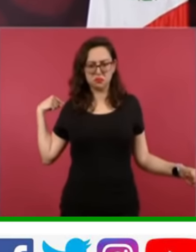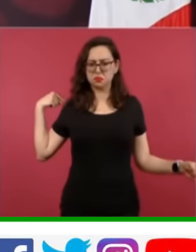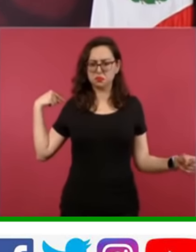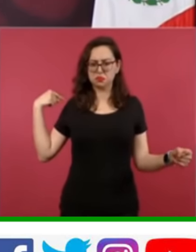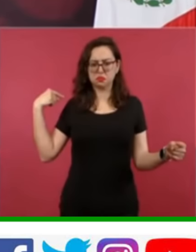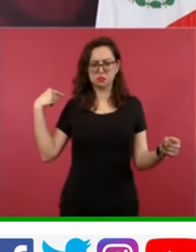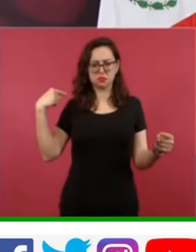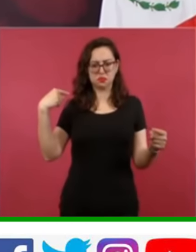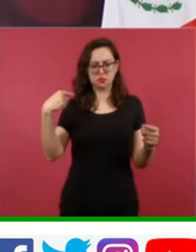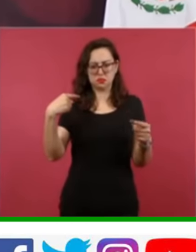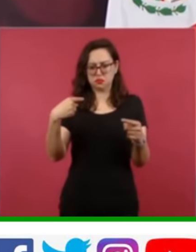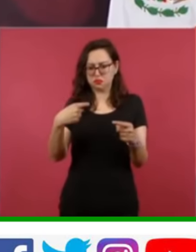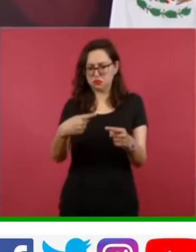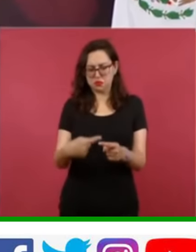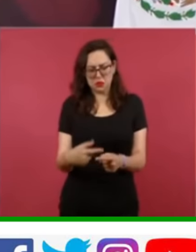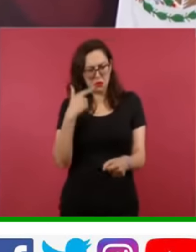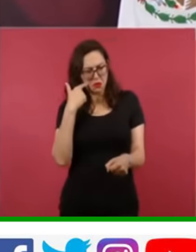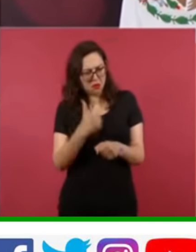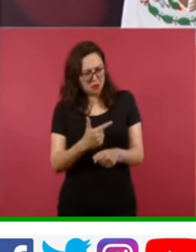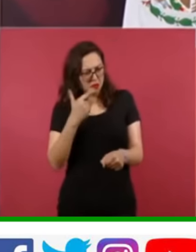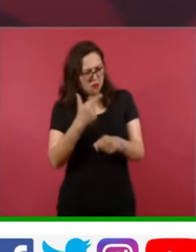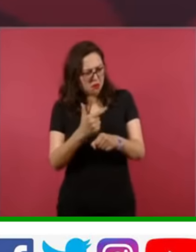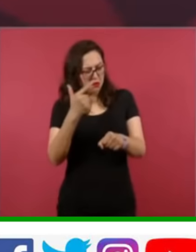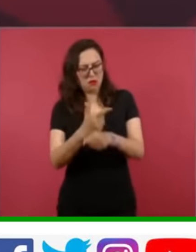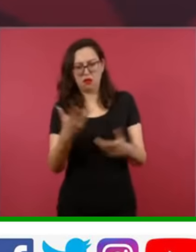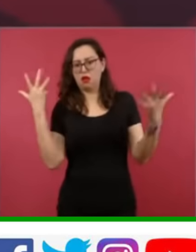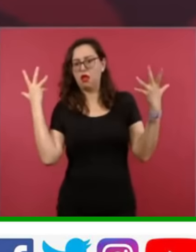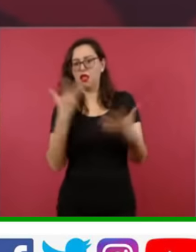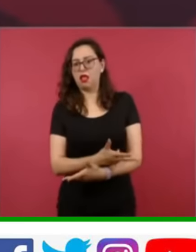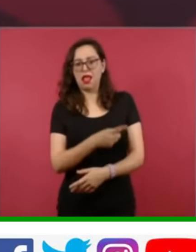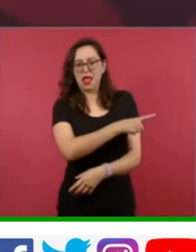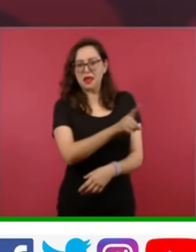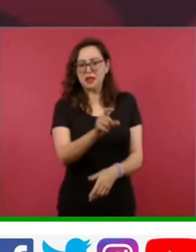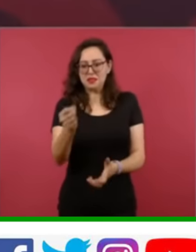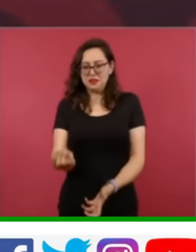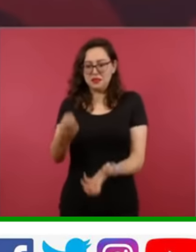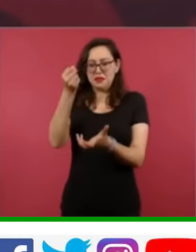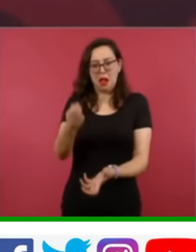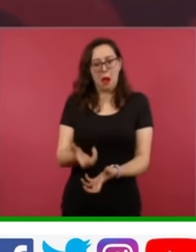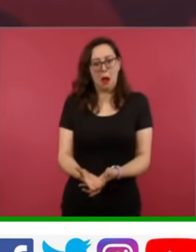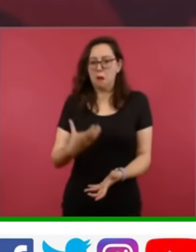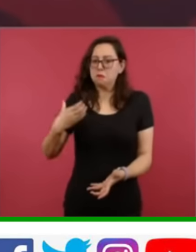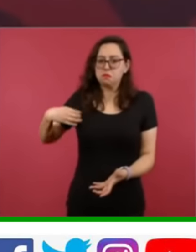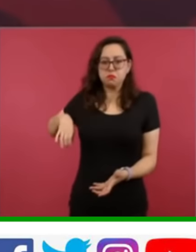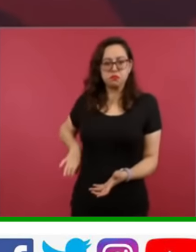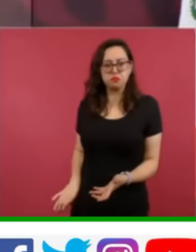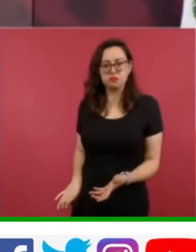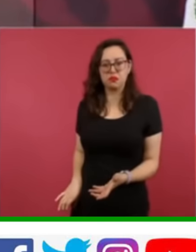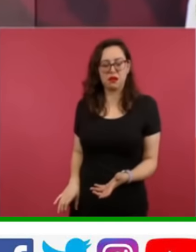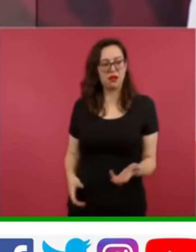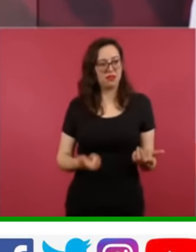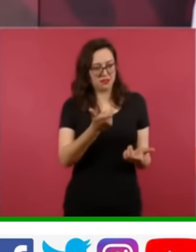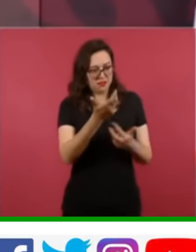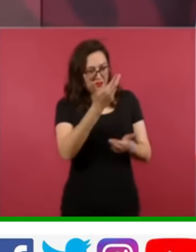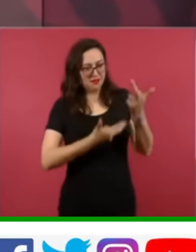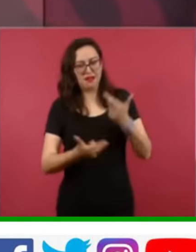Porque están enseñando el cobre, pues que no quieren entregar al Seguro Social.